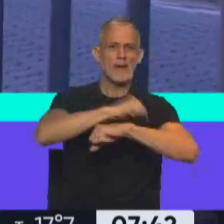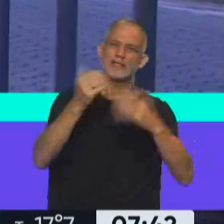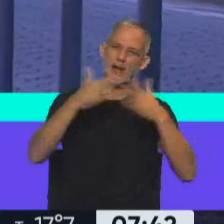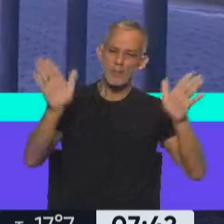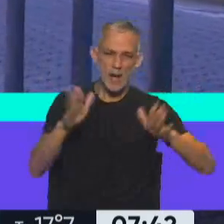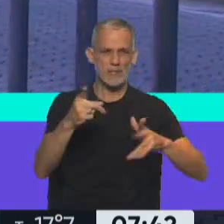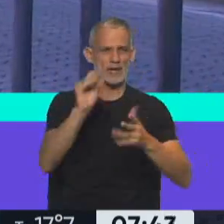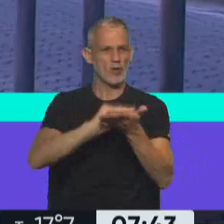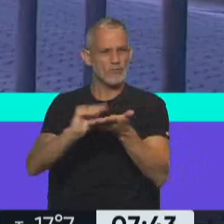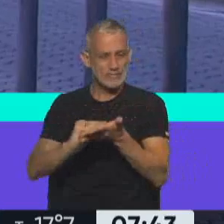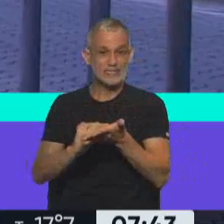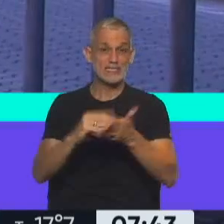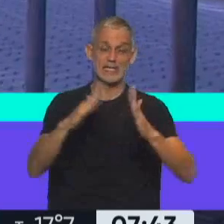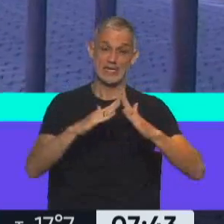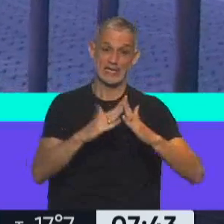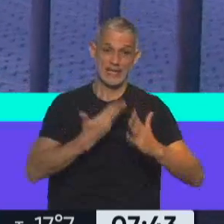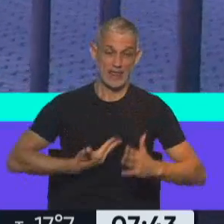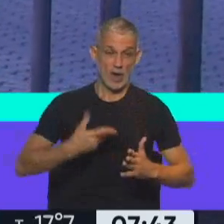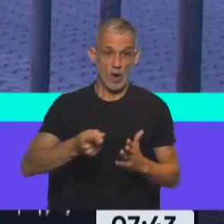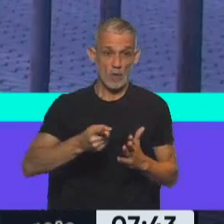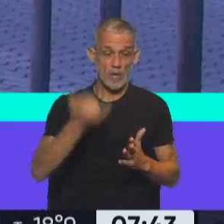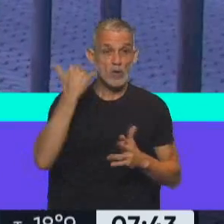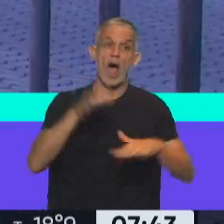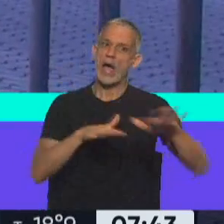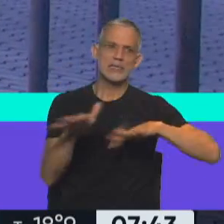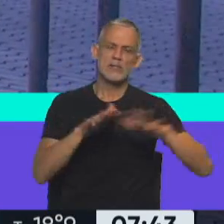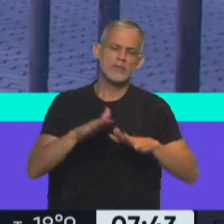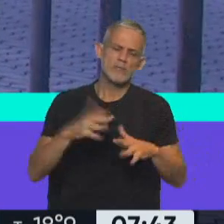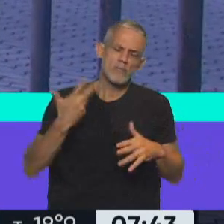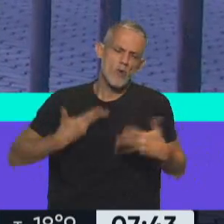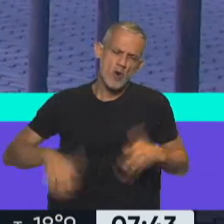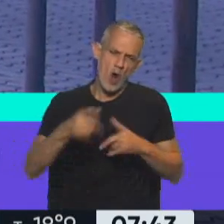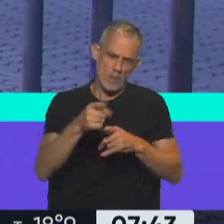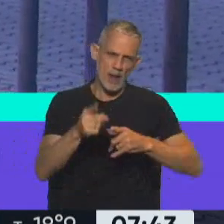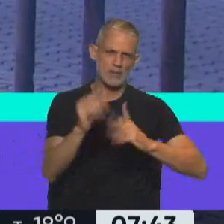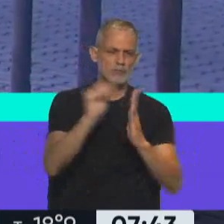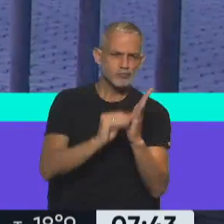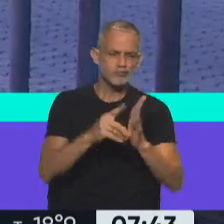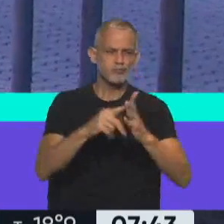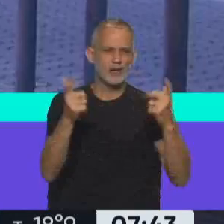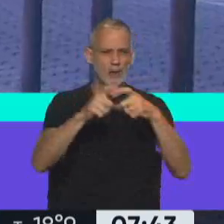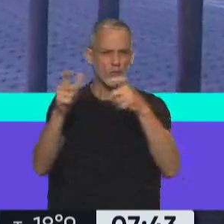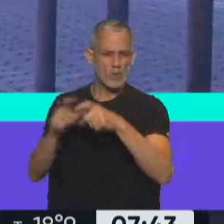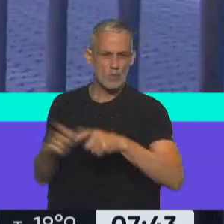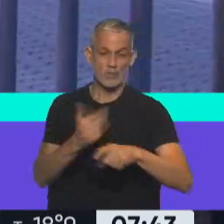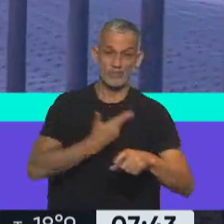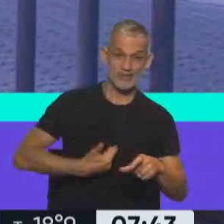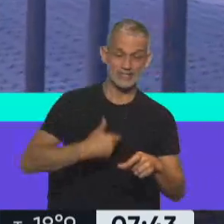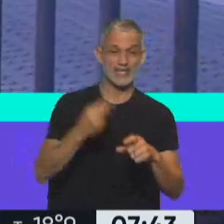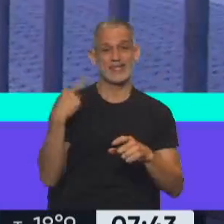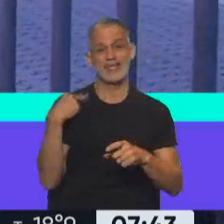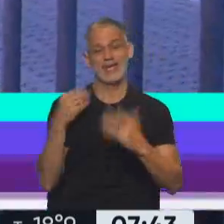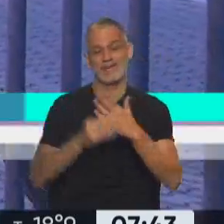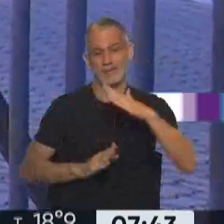las oficinas, la Casa de Gobierno, realmente con la actividad habitual de lo que significa la agenda presidencial y la agenda del Jefe de